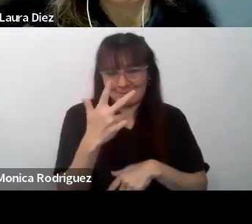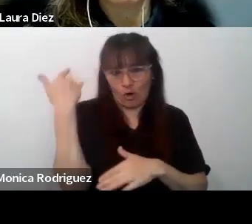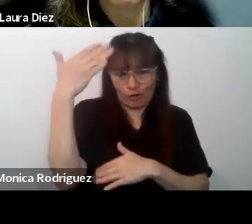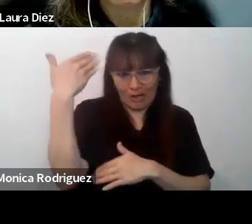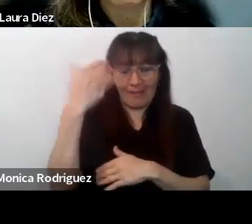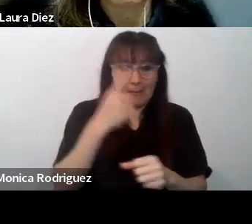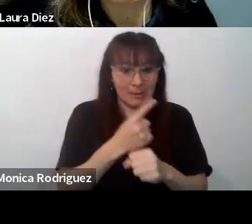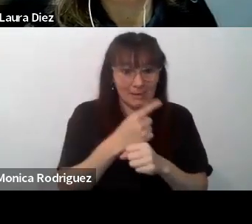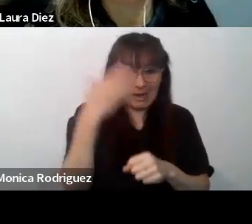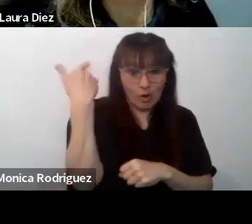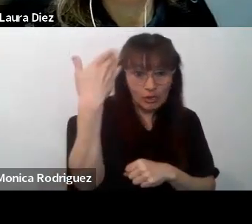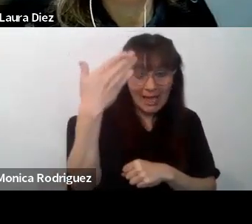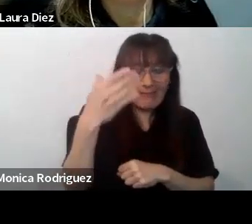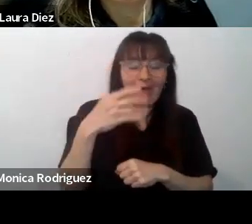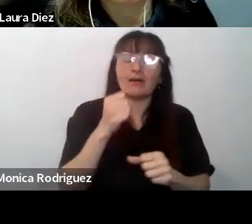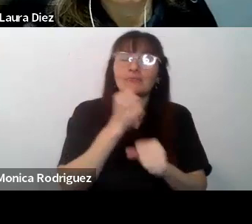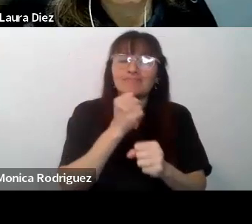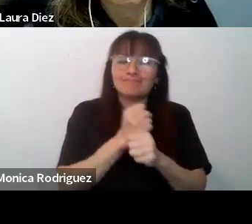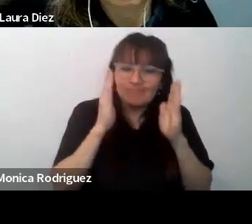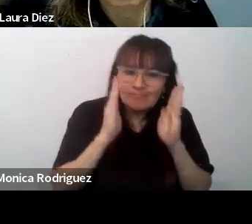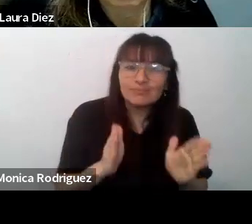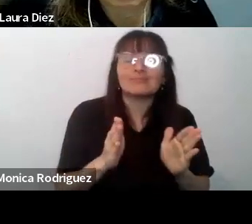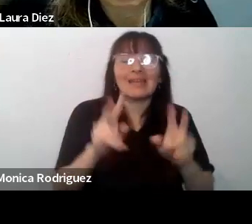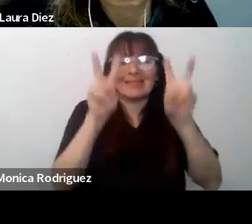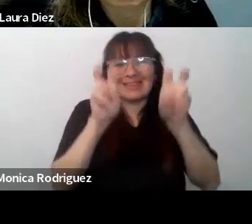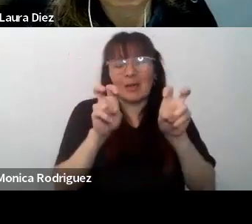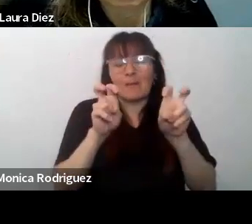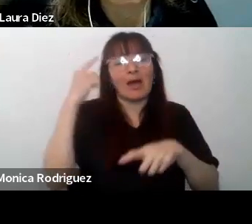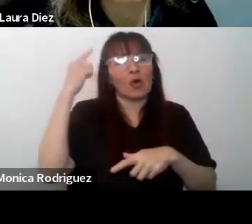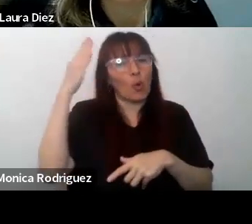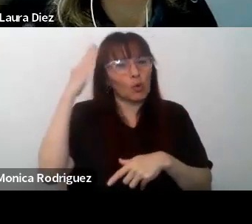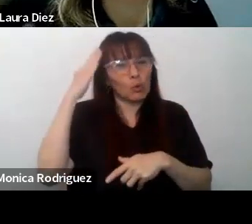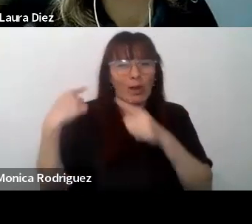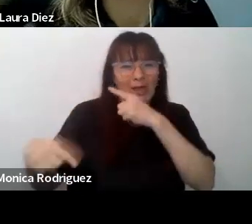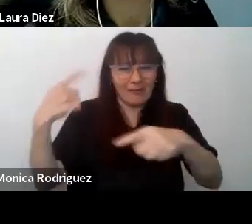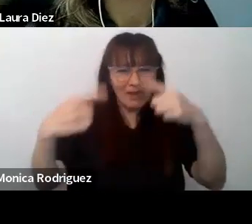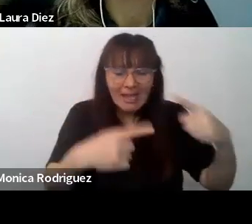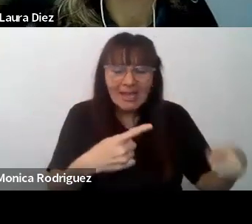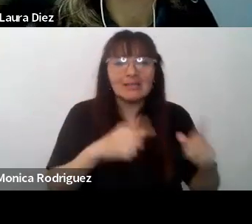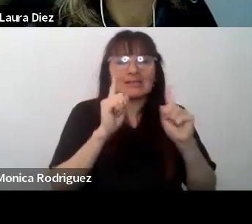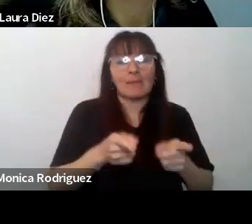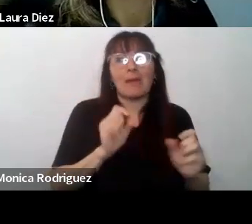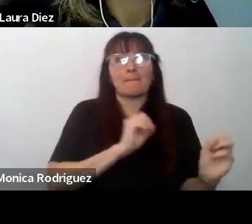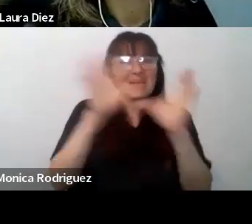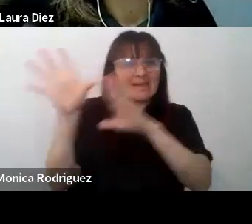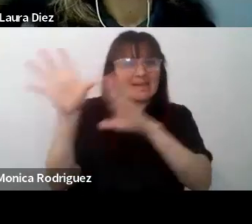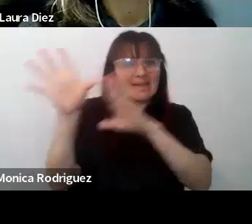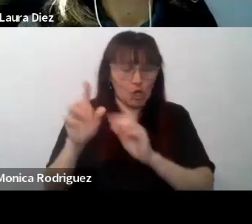primero vamos a trabajar sobre temas de interculturalidad y migraciones, que es un tema que en ambos países